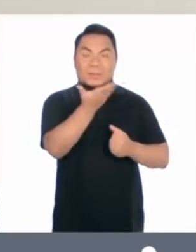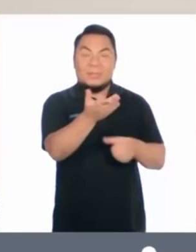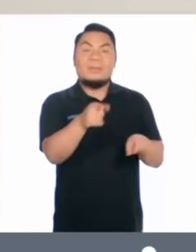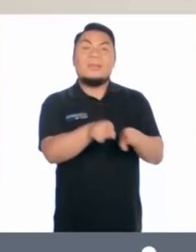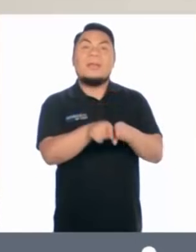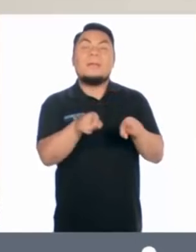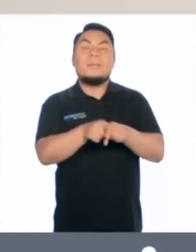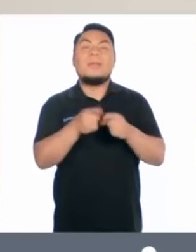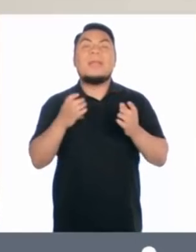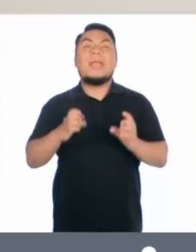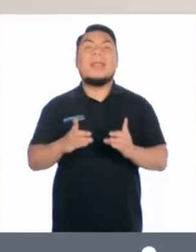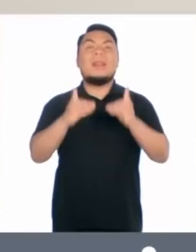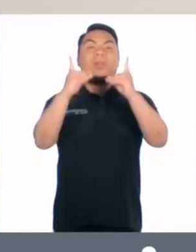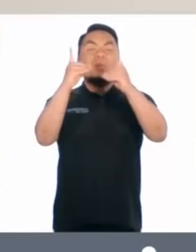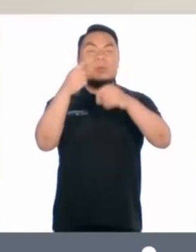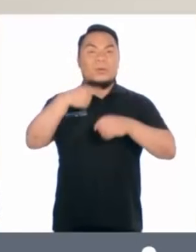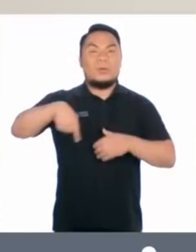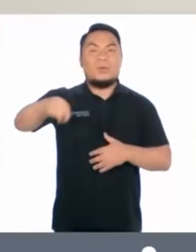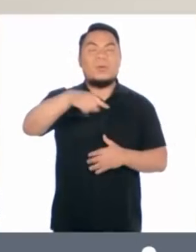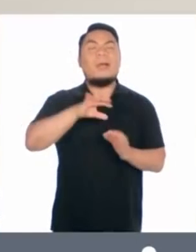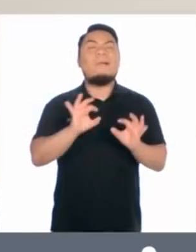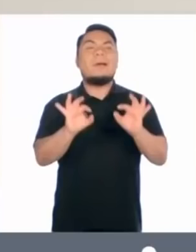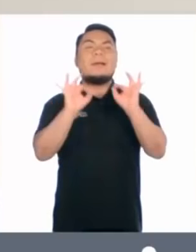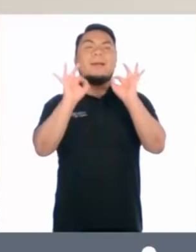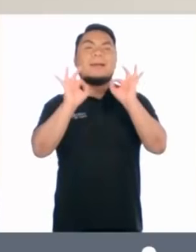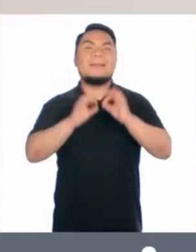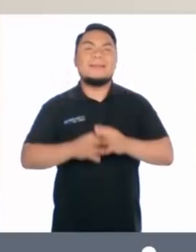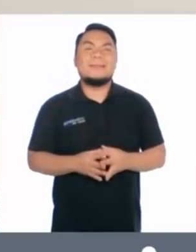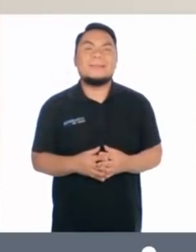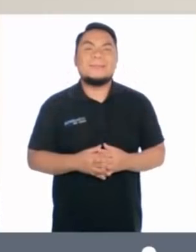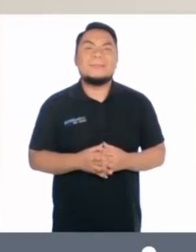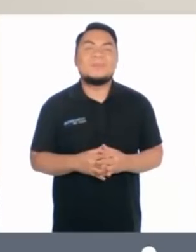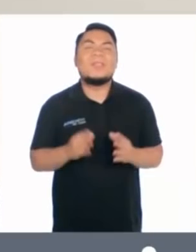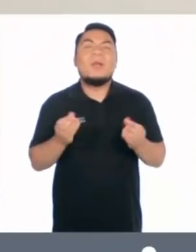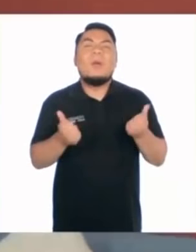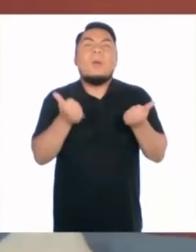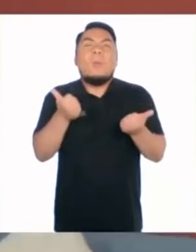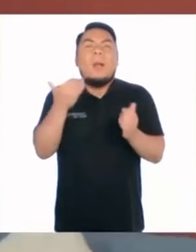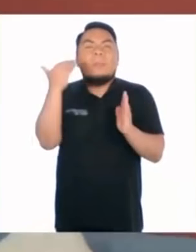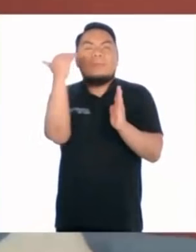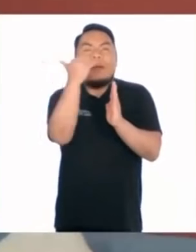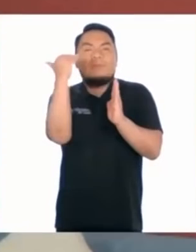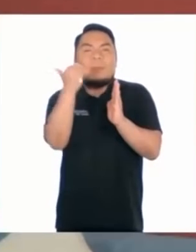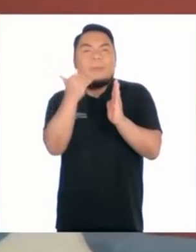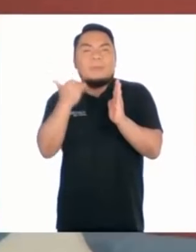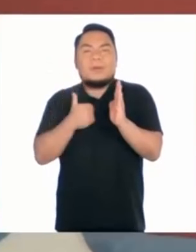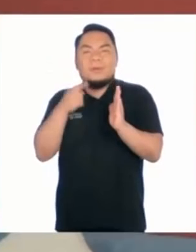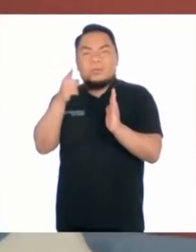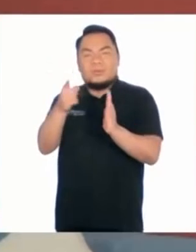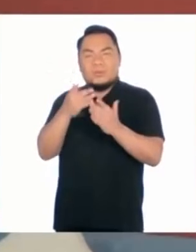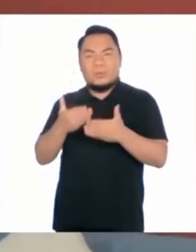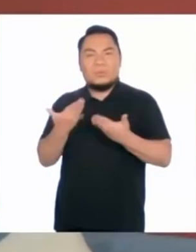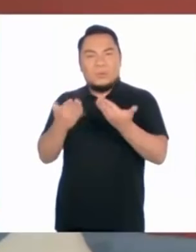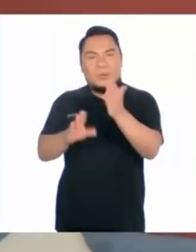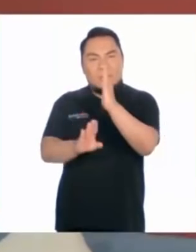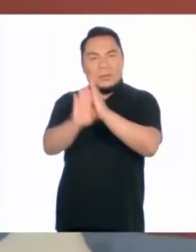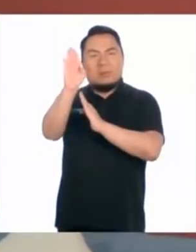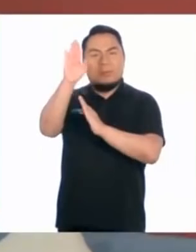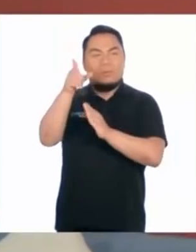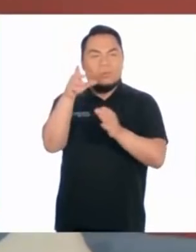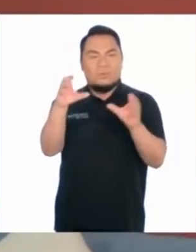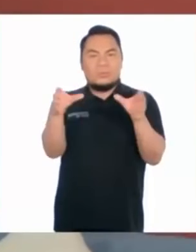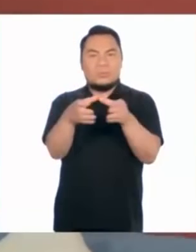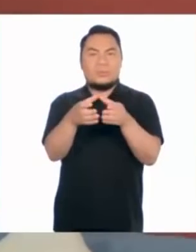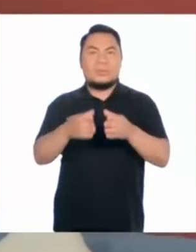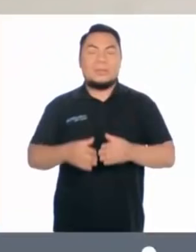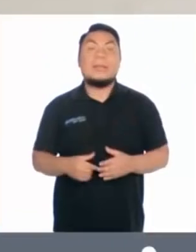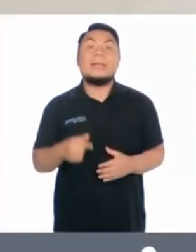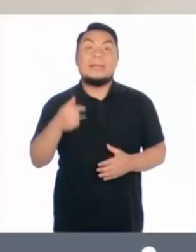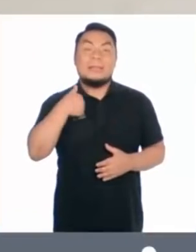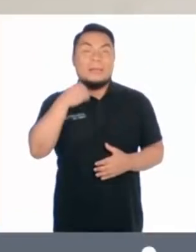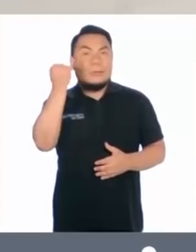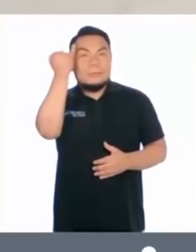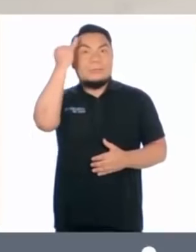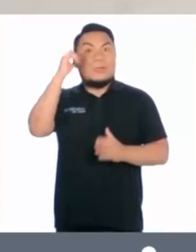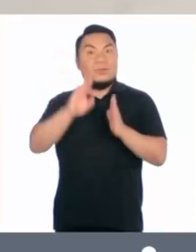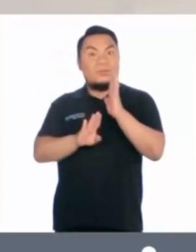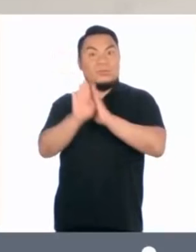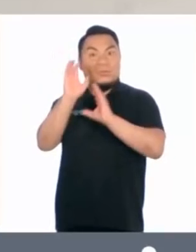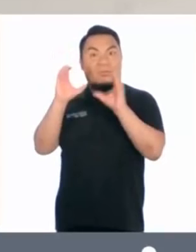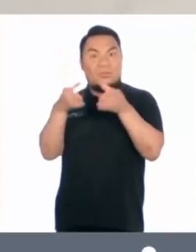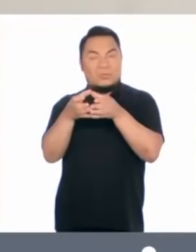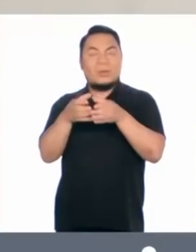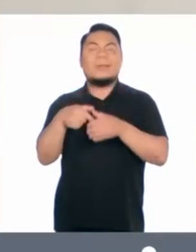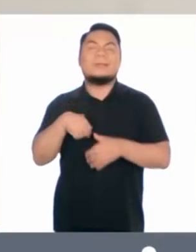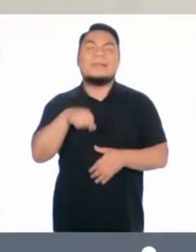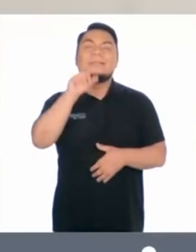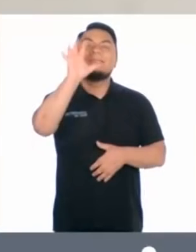mental y también educación de calidad. ¿Cuáles son los pasos que seguiste tú para comenzar a emprender? Para emprender